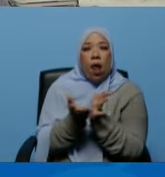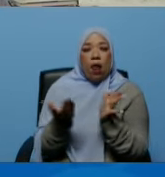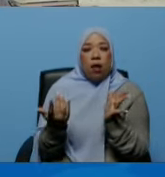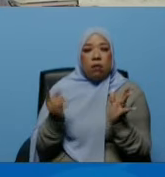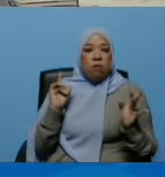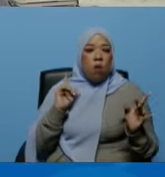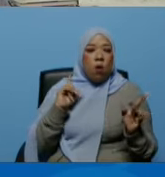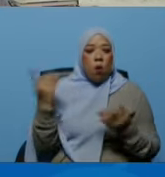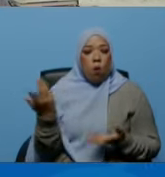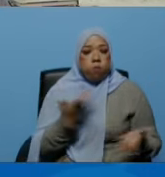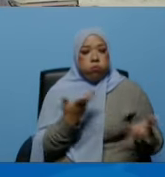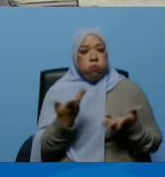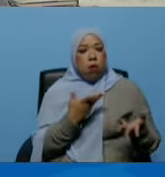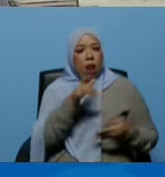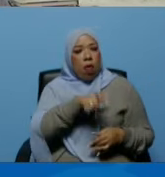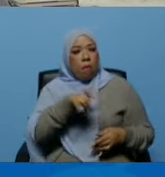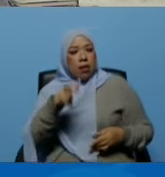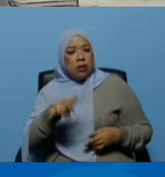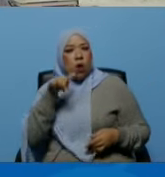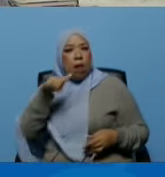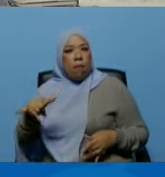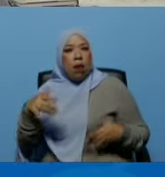población y amenazaron a tanta gente